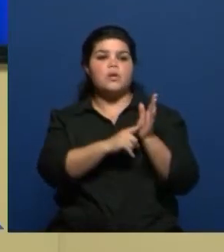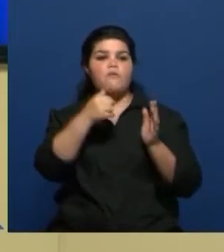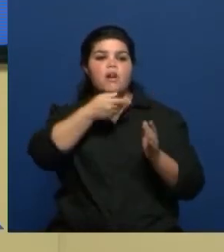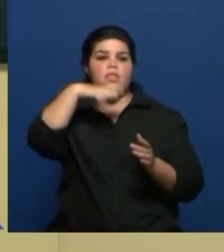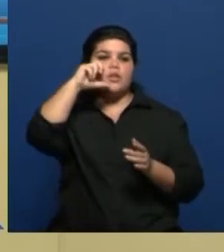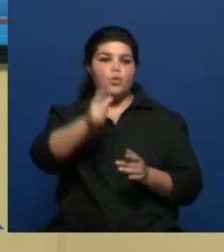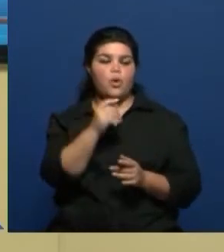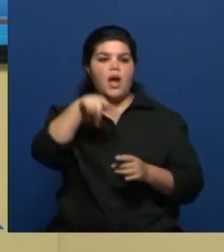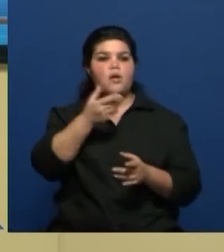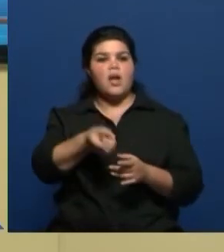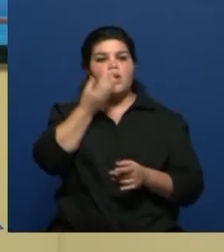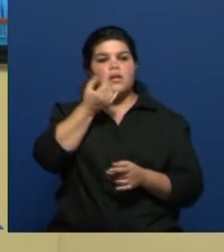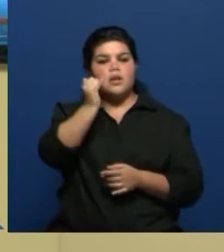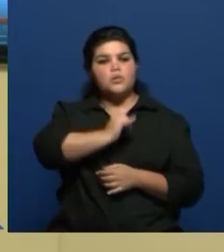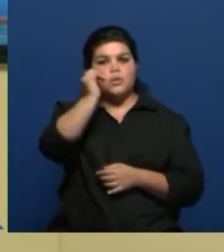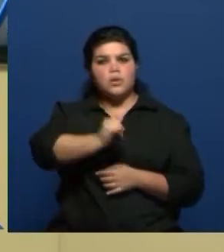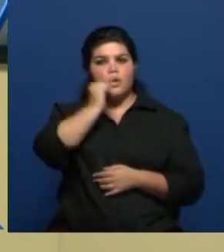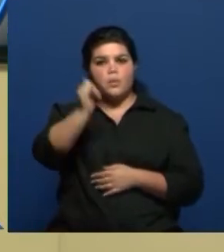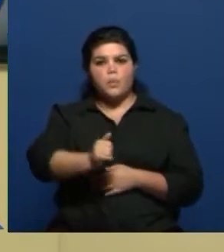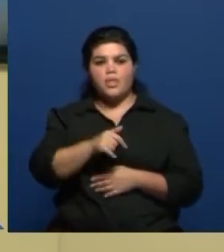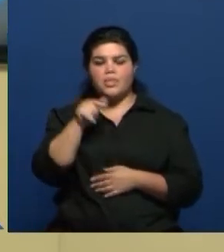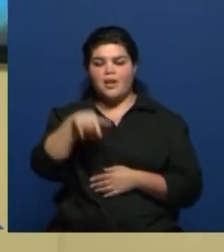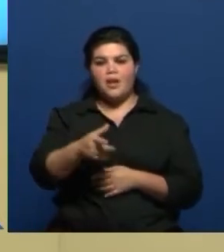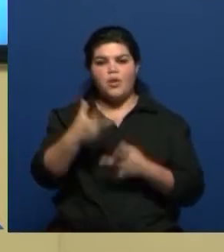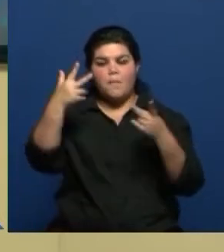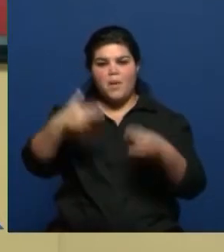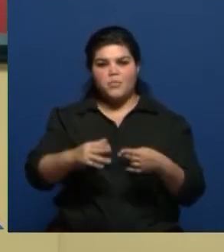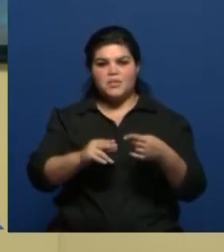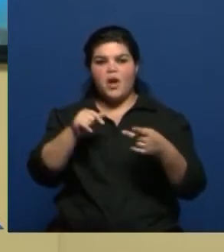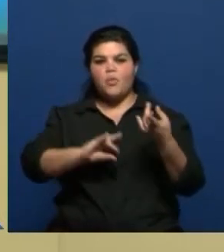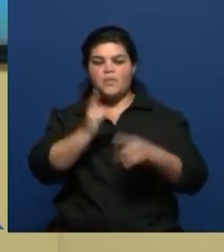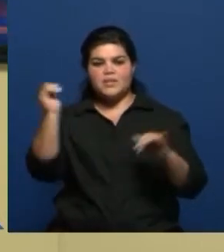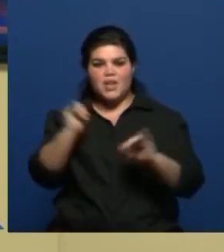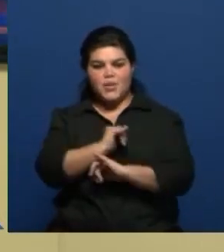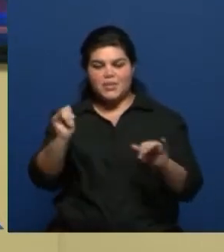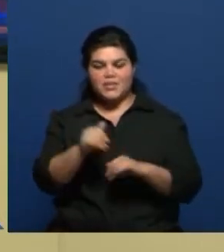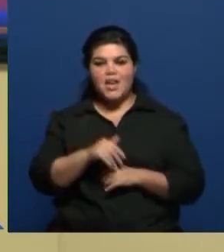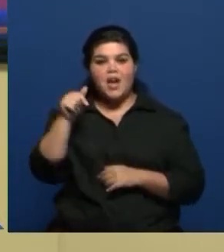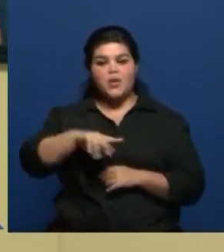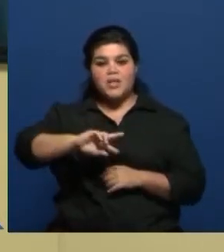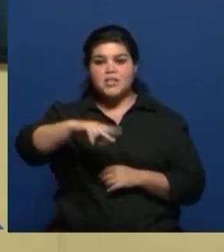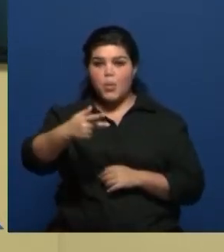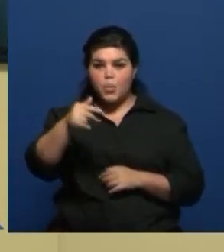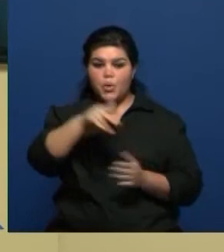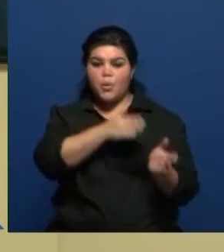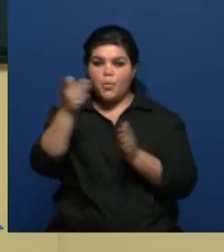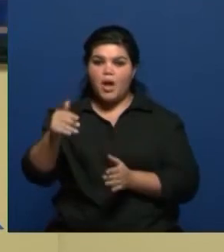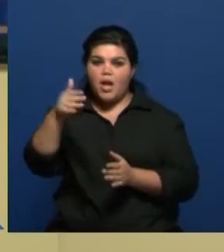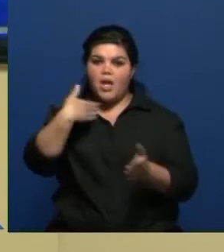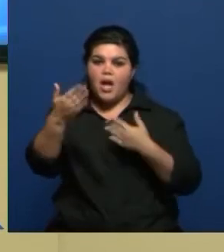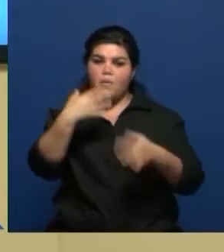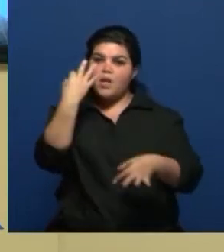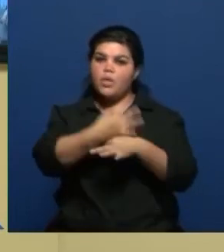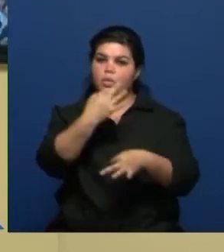hablando sobre las declaraciones al respecto de Esteban Bullrich, hacemos una pausa ahora en Unidiversidad Noticias, y en el segundo bloque seguimos hablando de